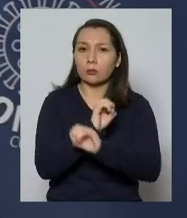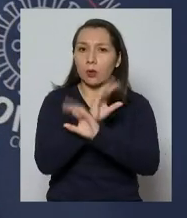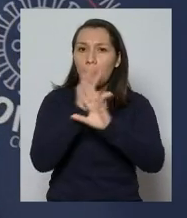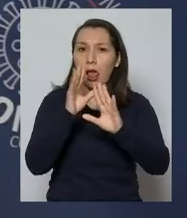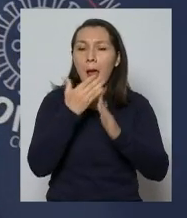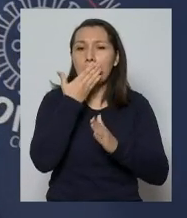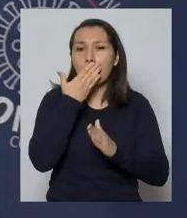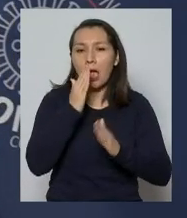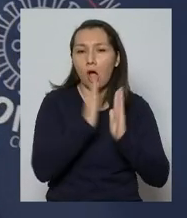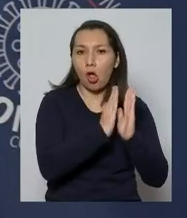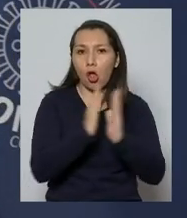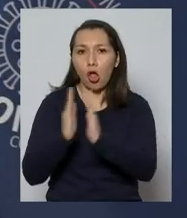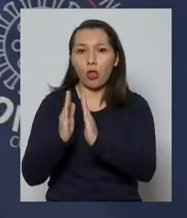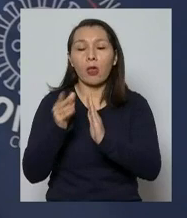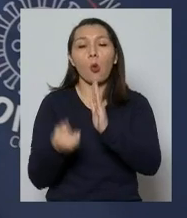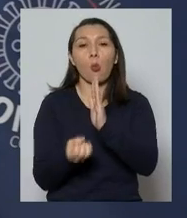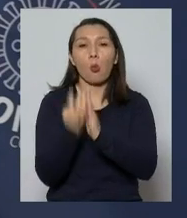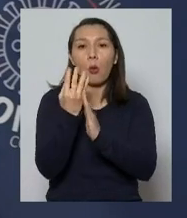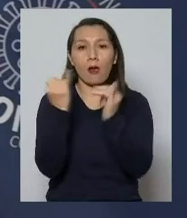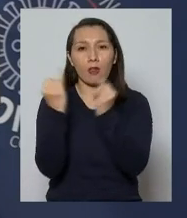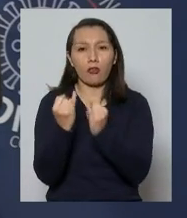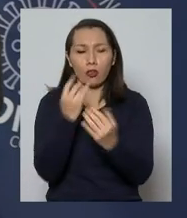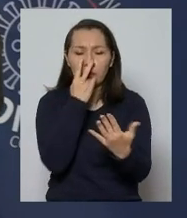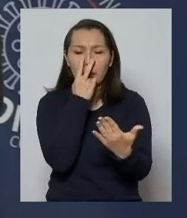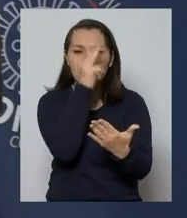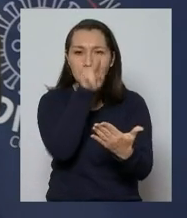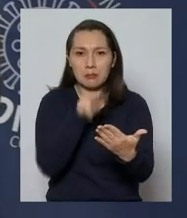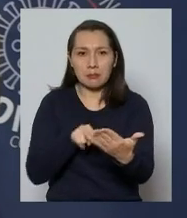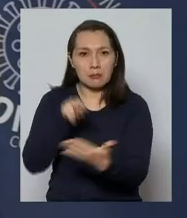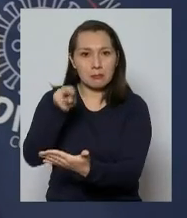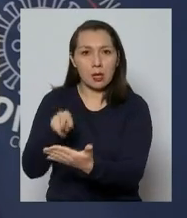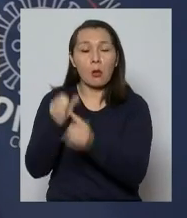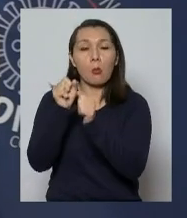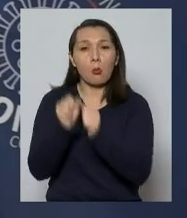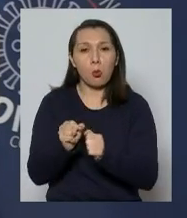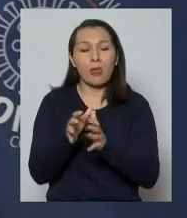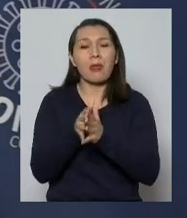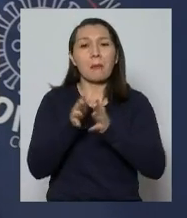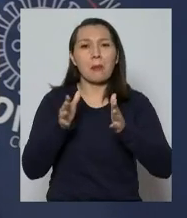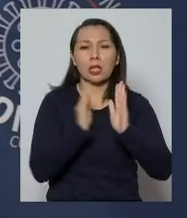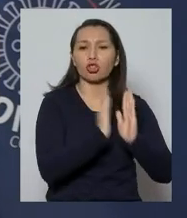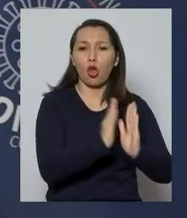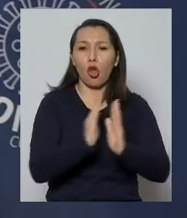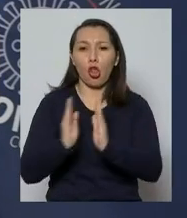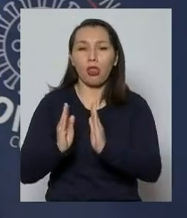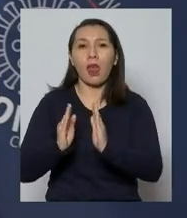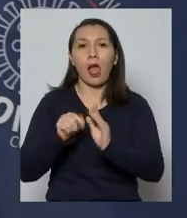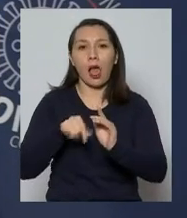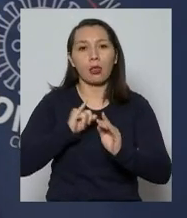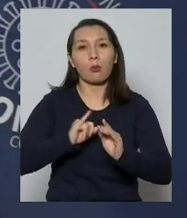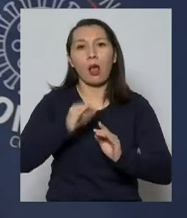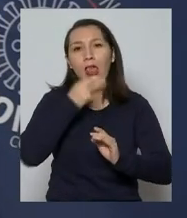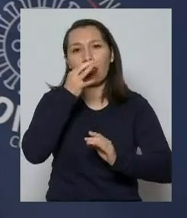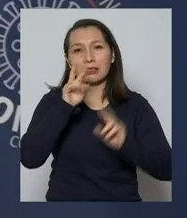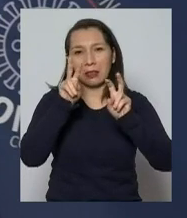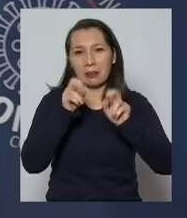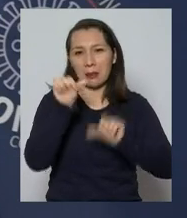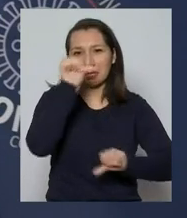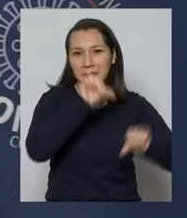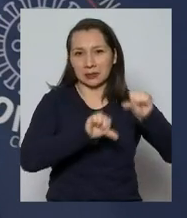que es más ordenado y que es una nueva forma de mirar, que nos permite ser más sistemáticos, como decimos en ciencia.